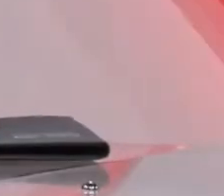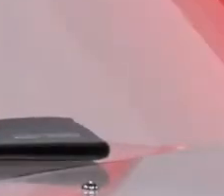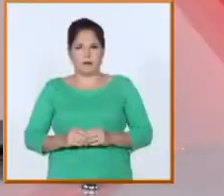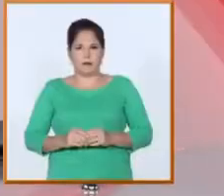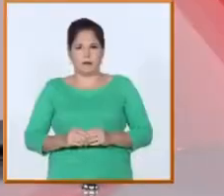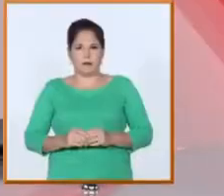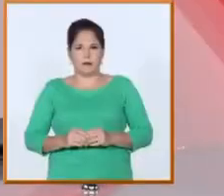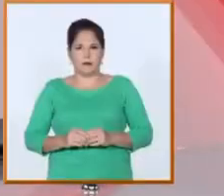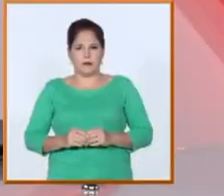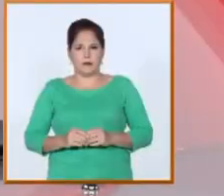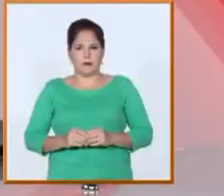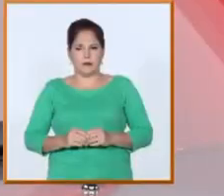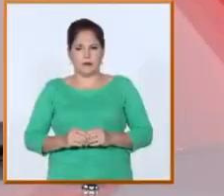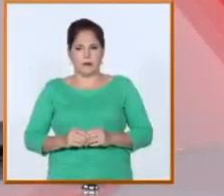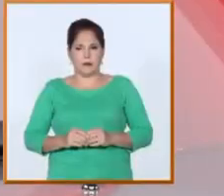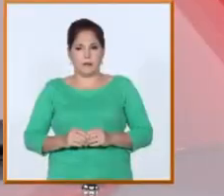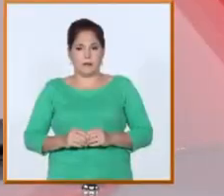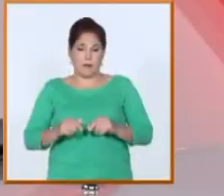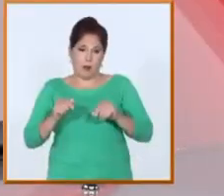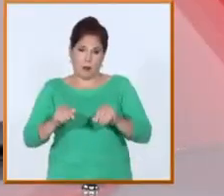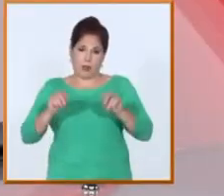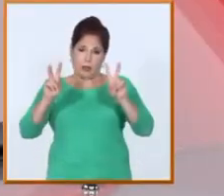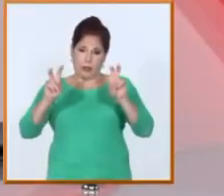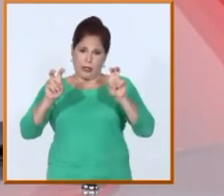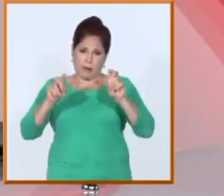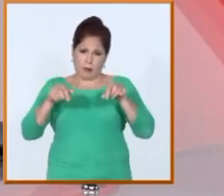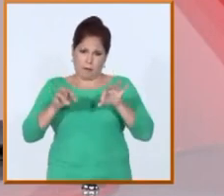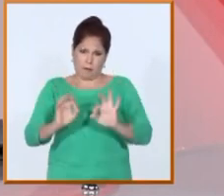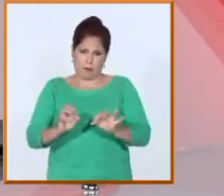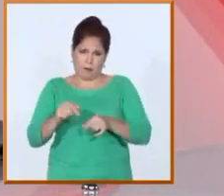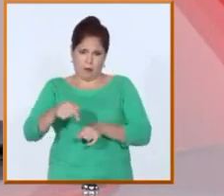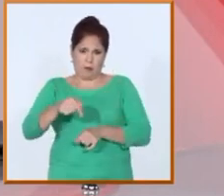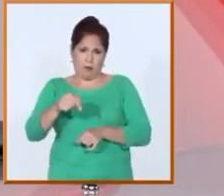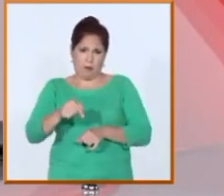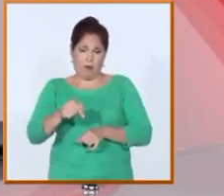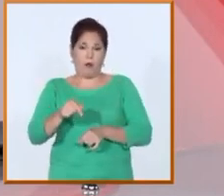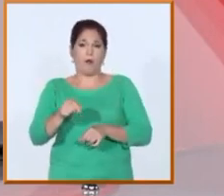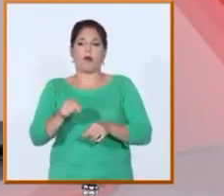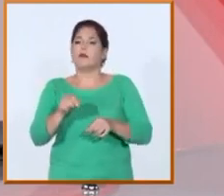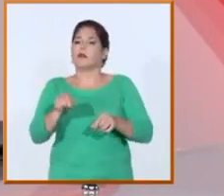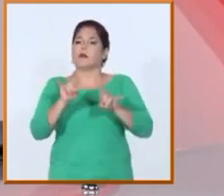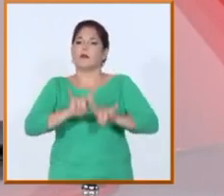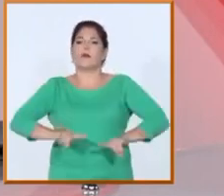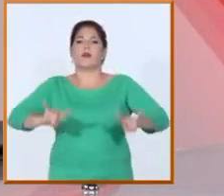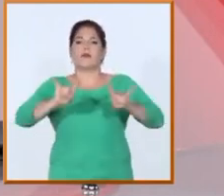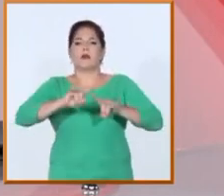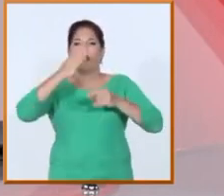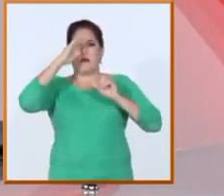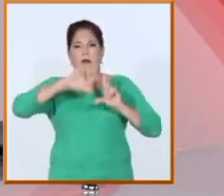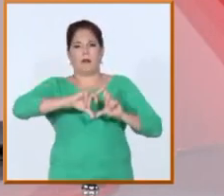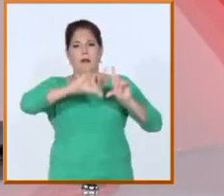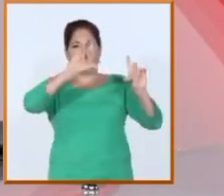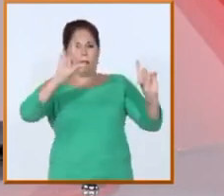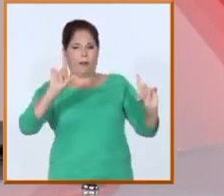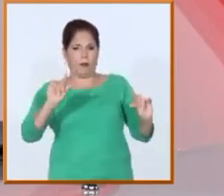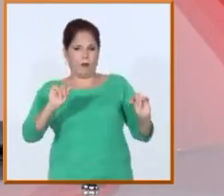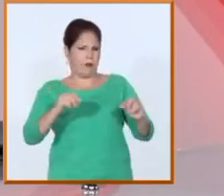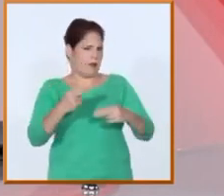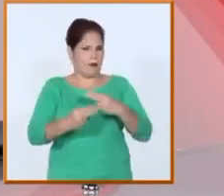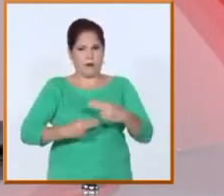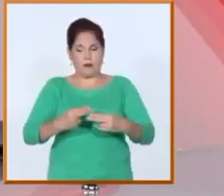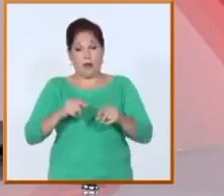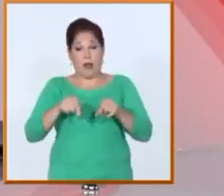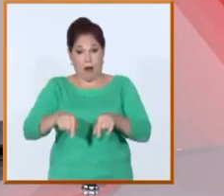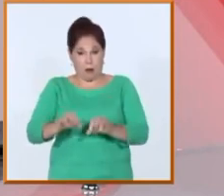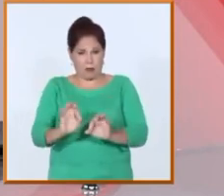Y antes de entrar en el análisis de los temas de las universidades cubanas de la educación superior en nuestro país, les propongo,